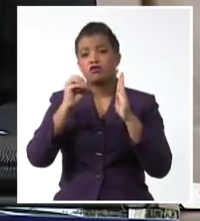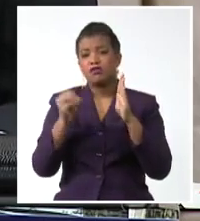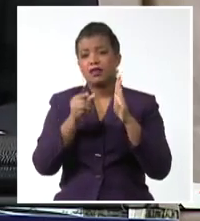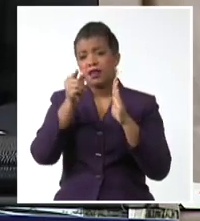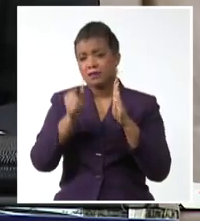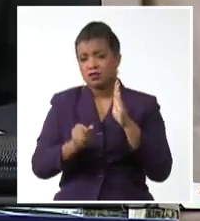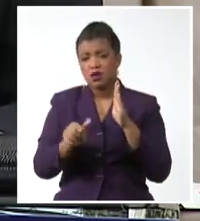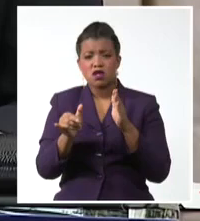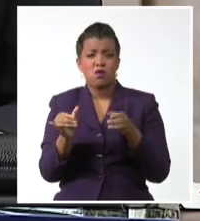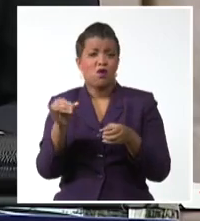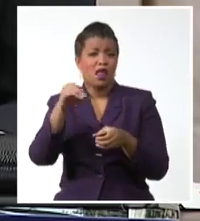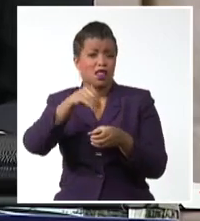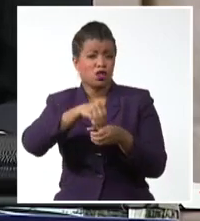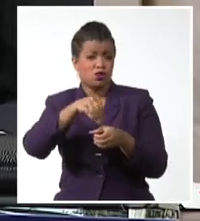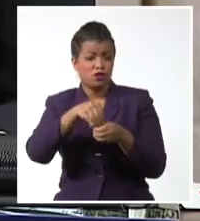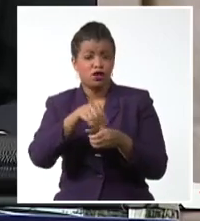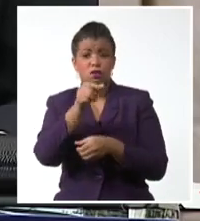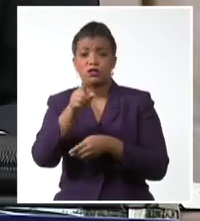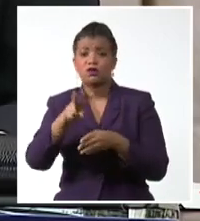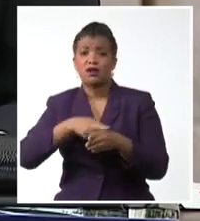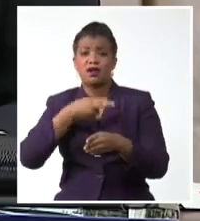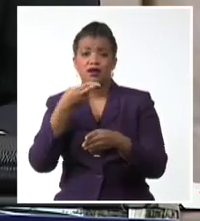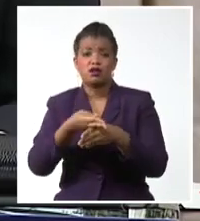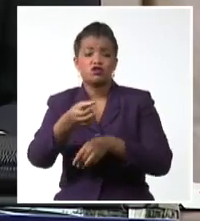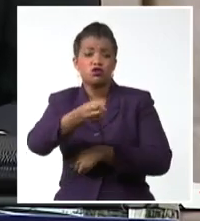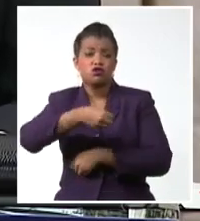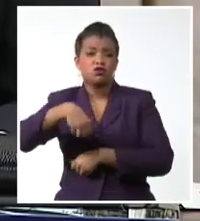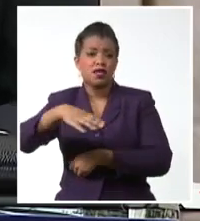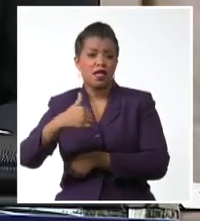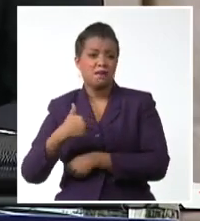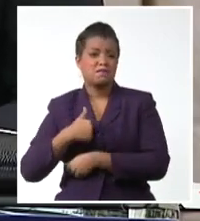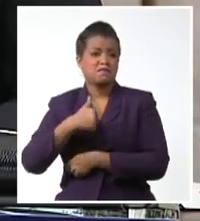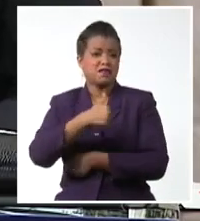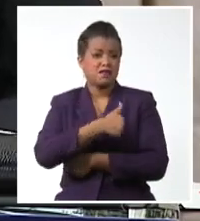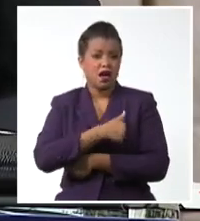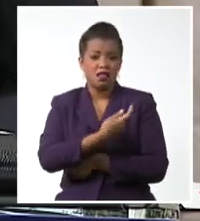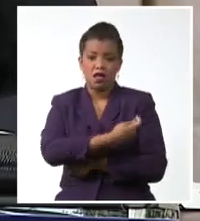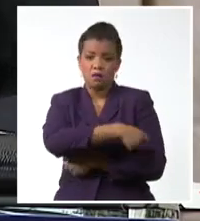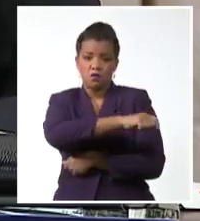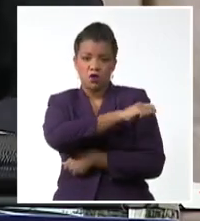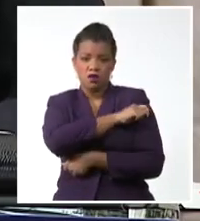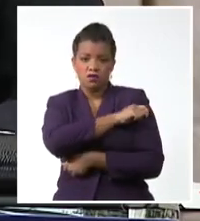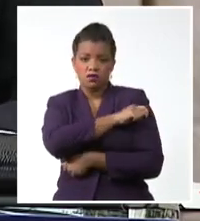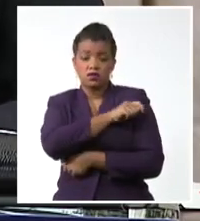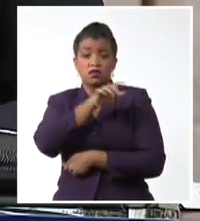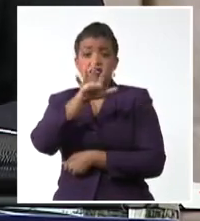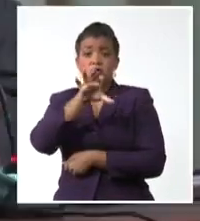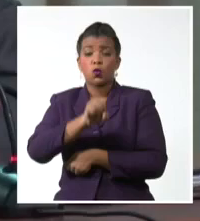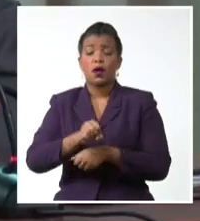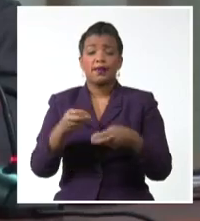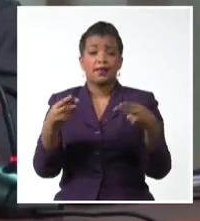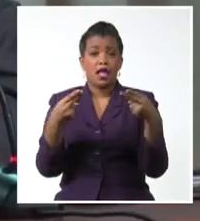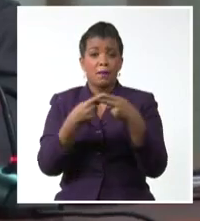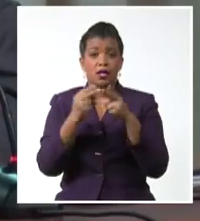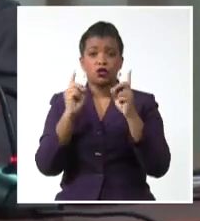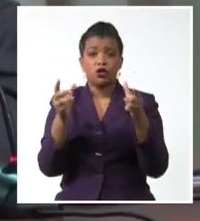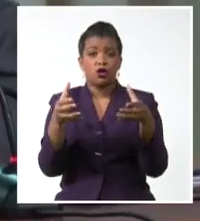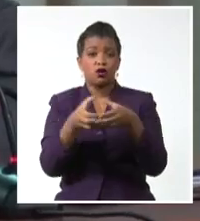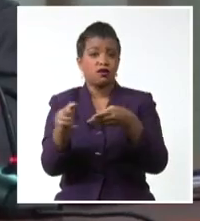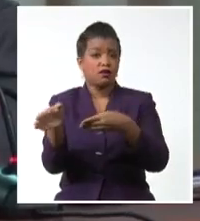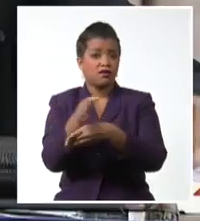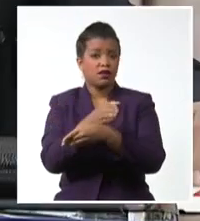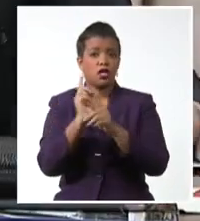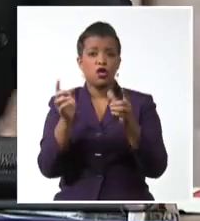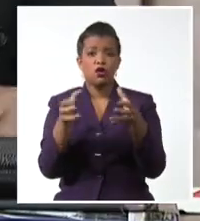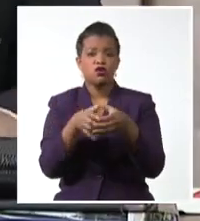representantes de la sociedad civil y el sector privado y con más de 50 eventos paralelos esta reunión marcó